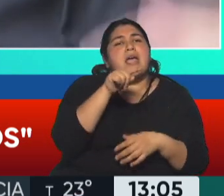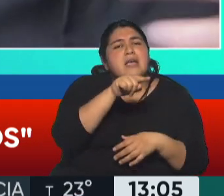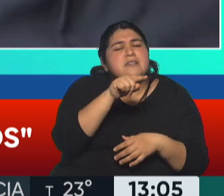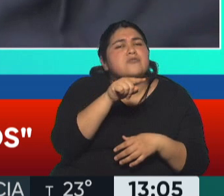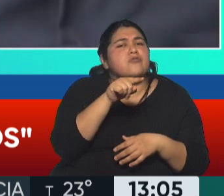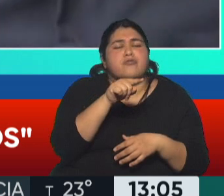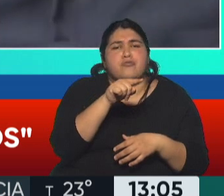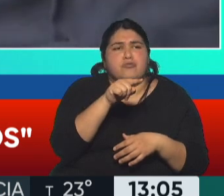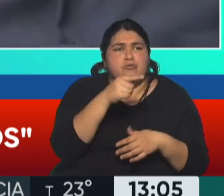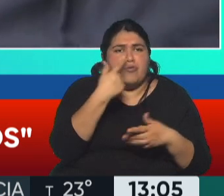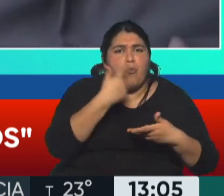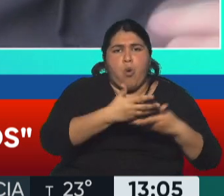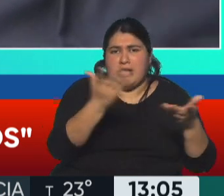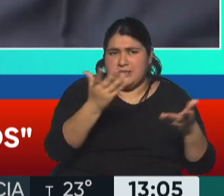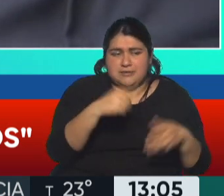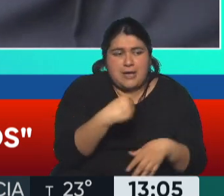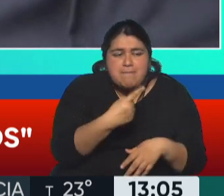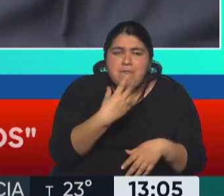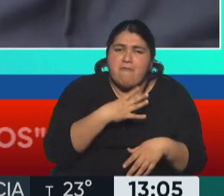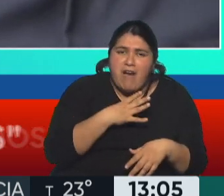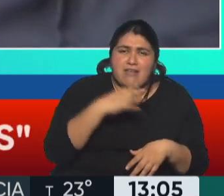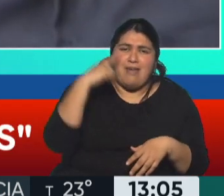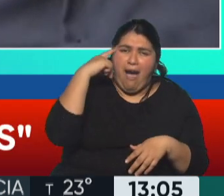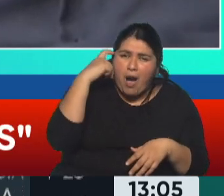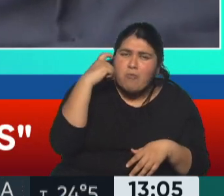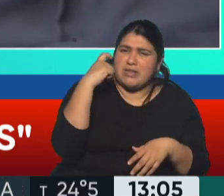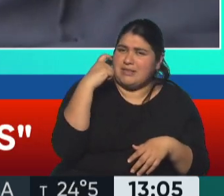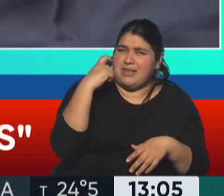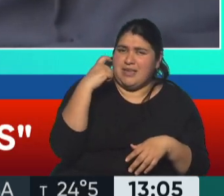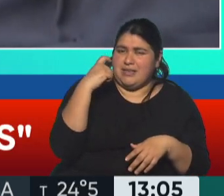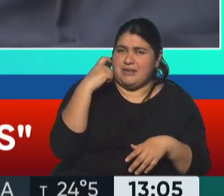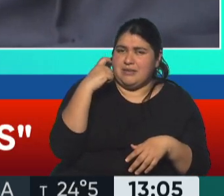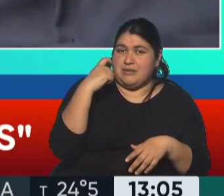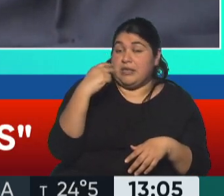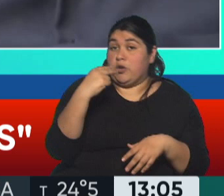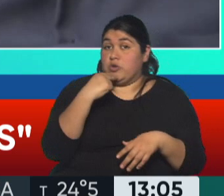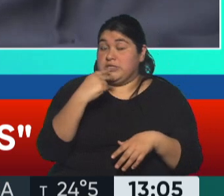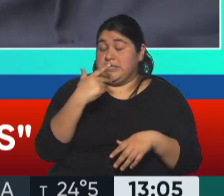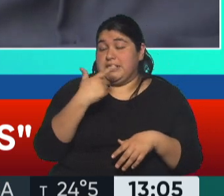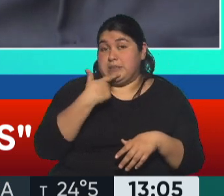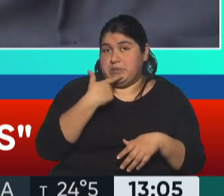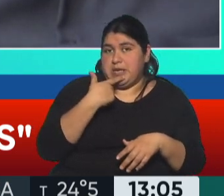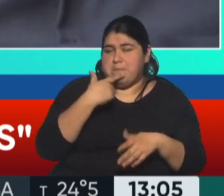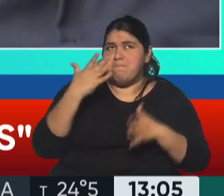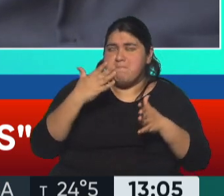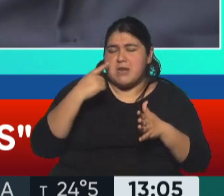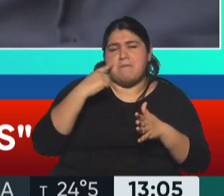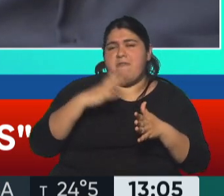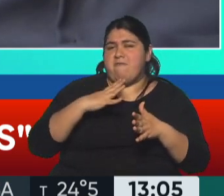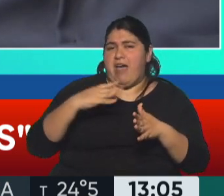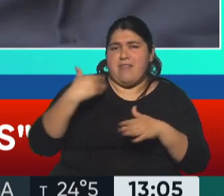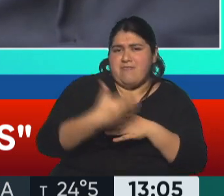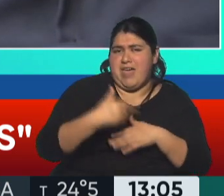lo demuestra, que no hemos aprendido suficiente después del 11 de septiembre. Alfred, una última